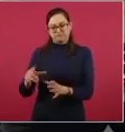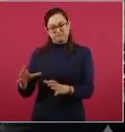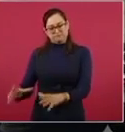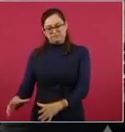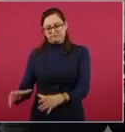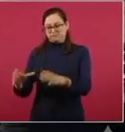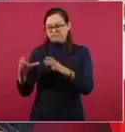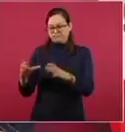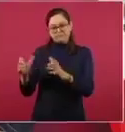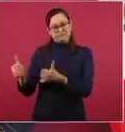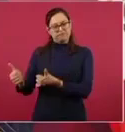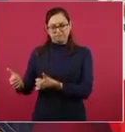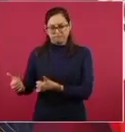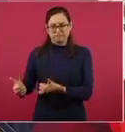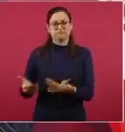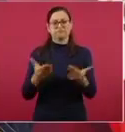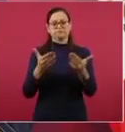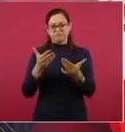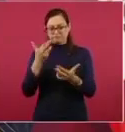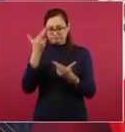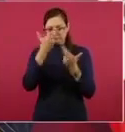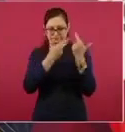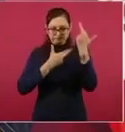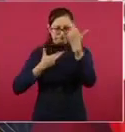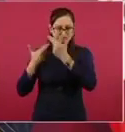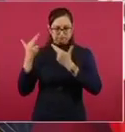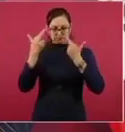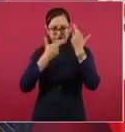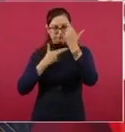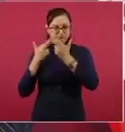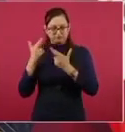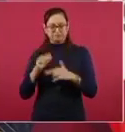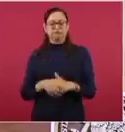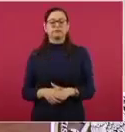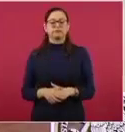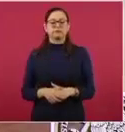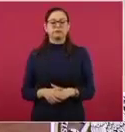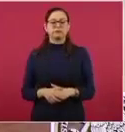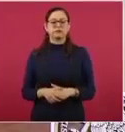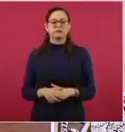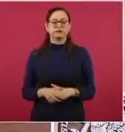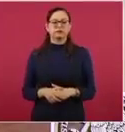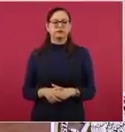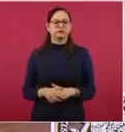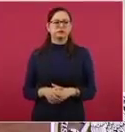si no es que ya lo hicieron ayer, a